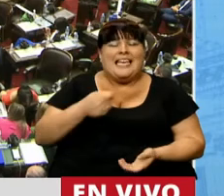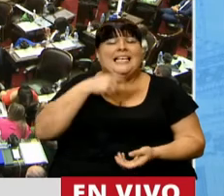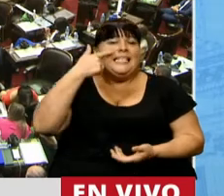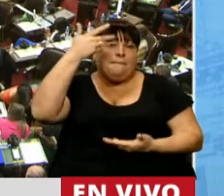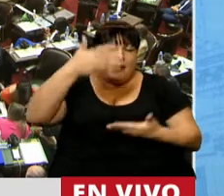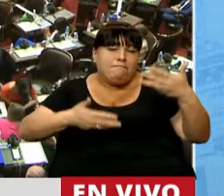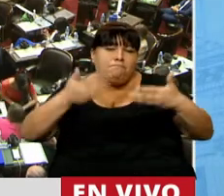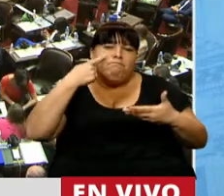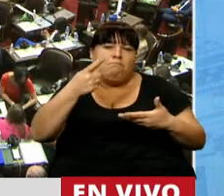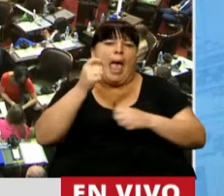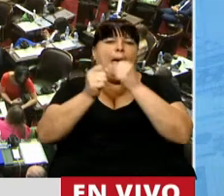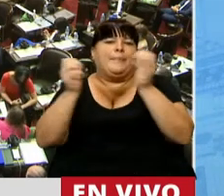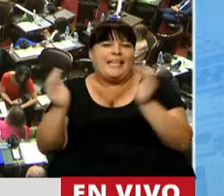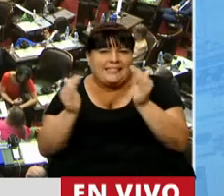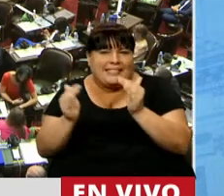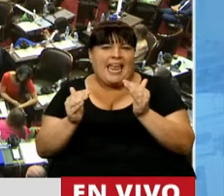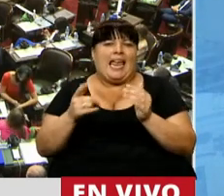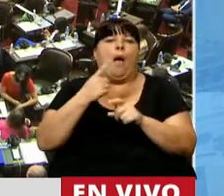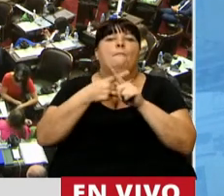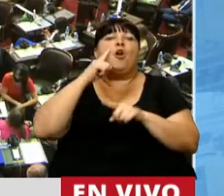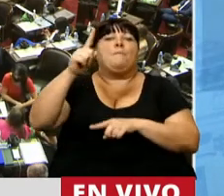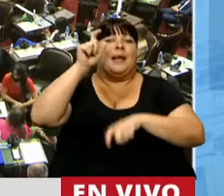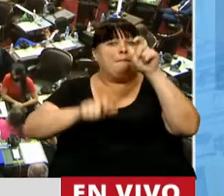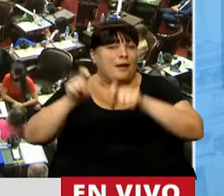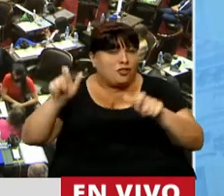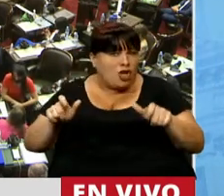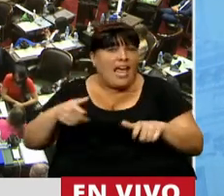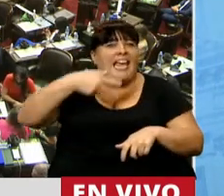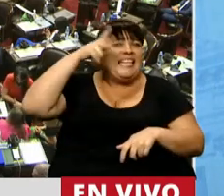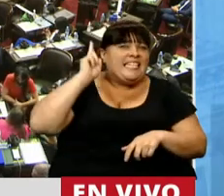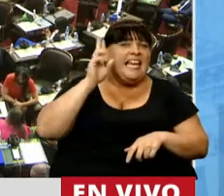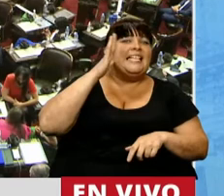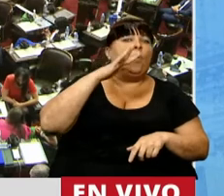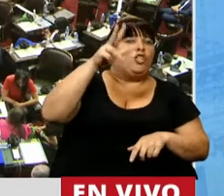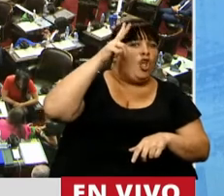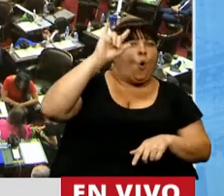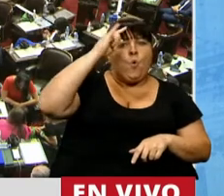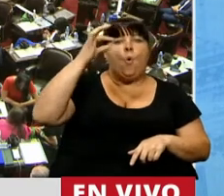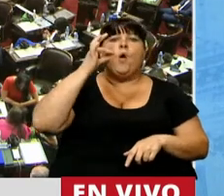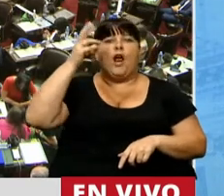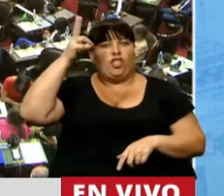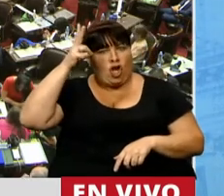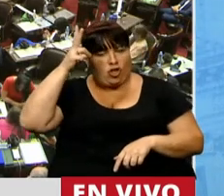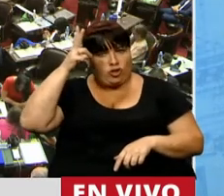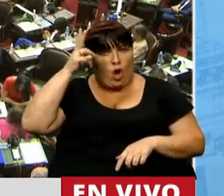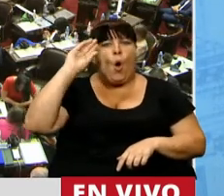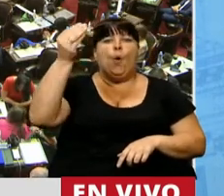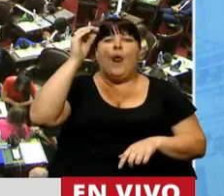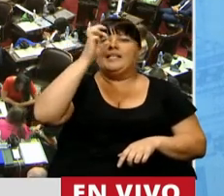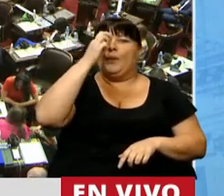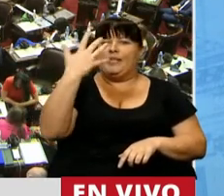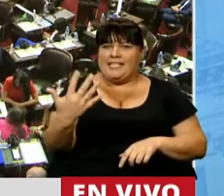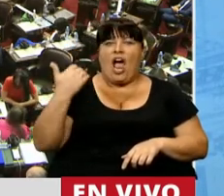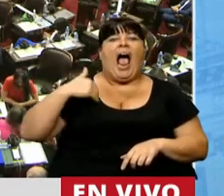miro en cuanto a pymes, cada mil habitantes, Chile tiene 58, Uruguay 48, Brasil